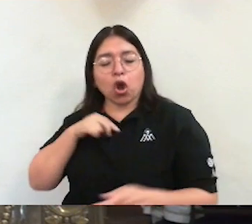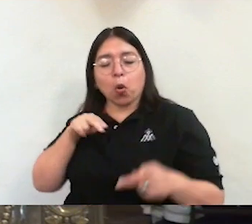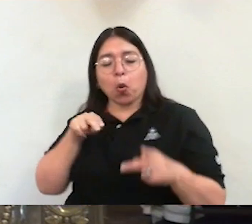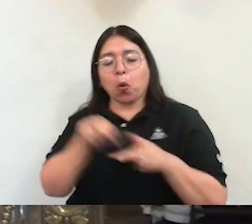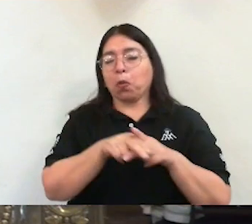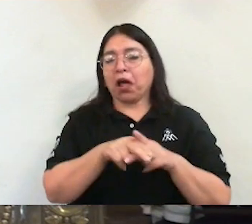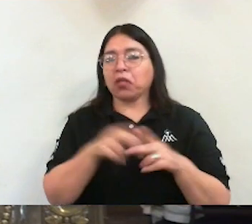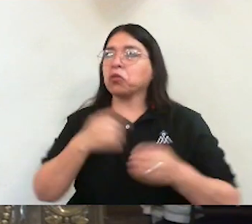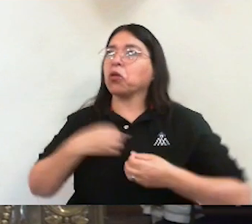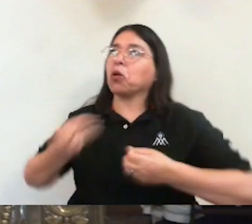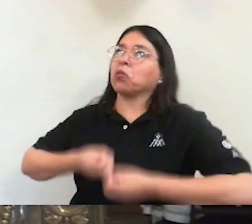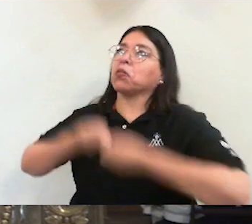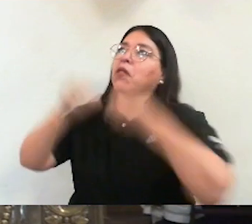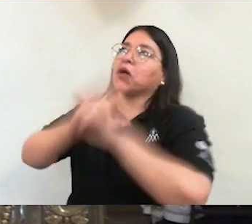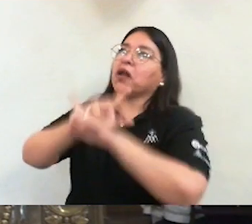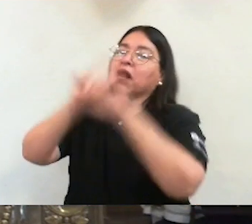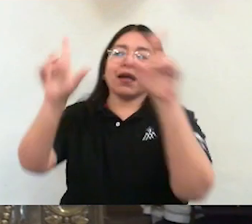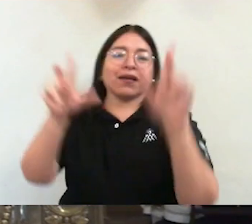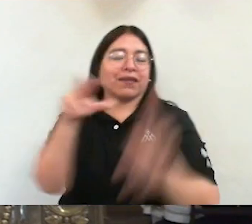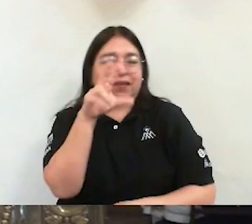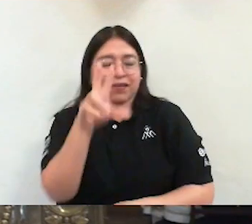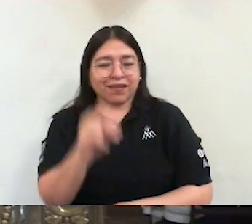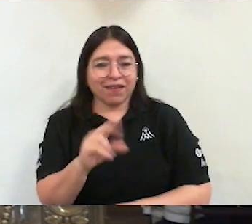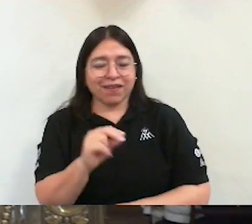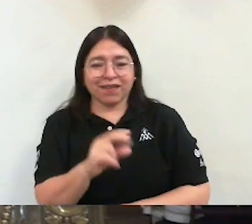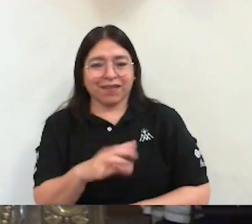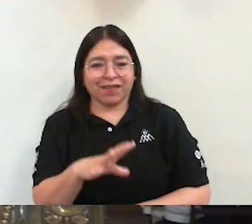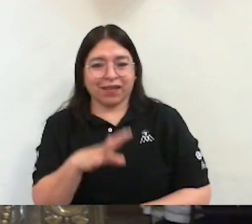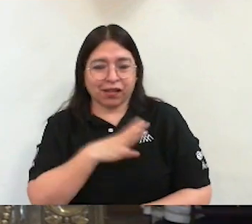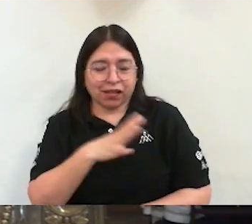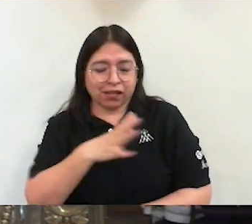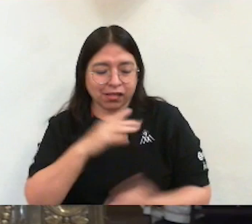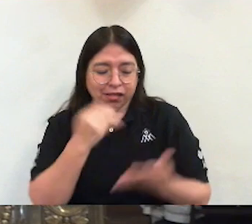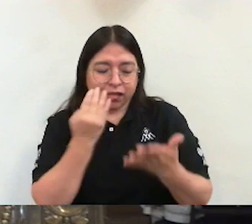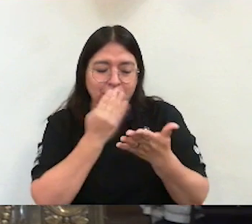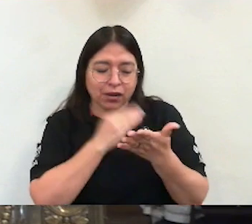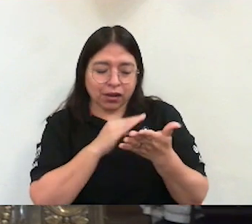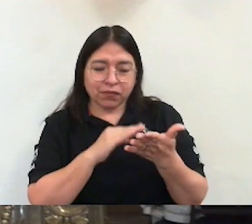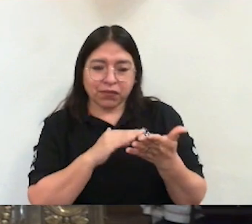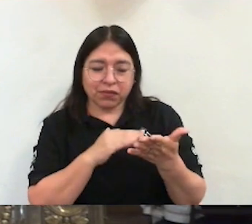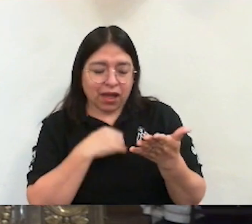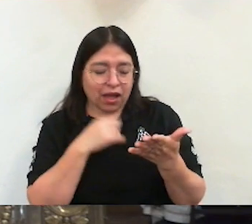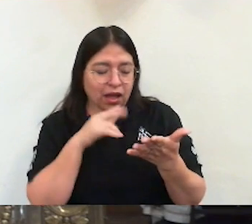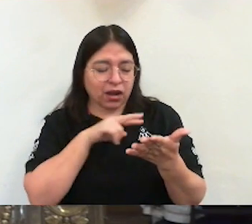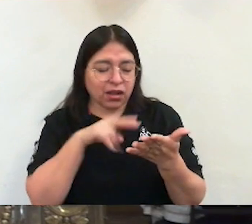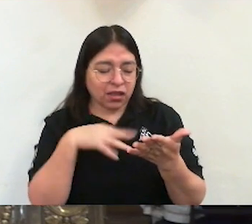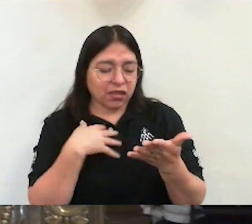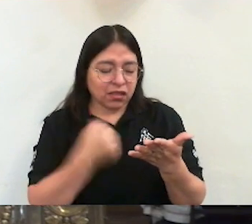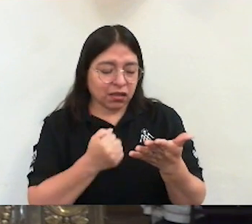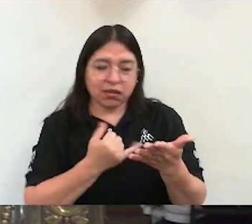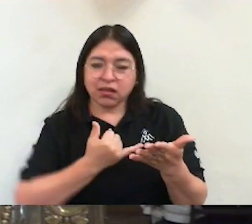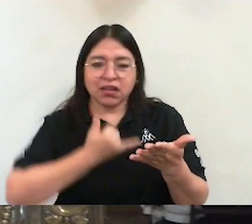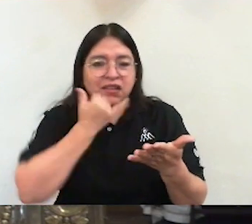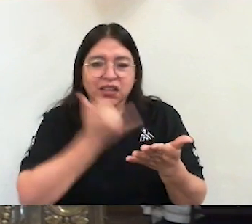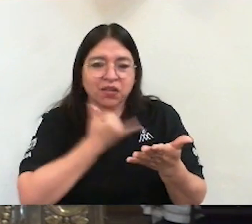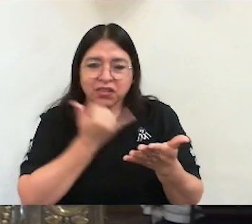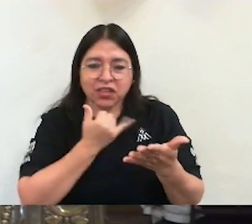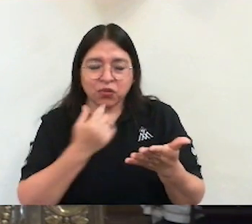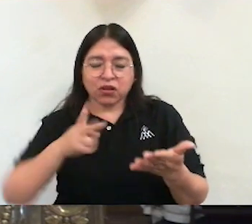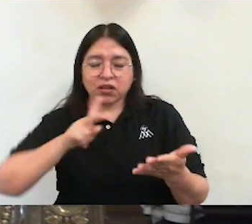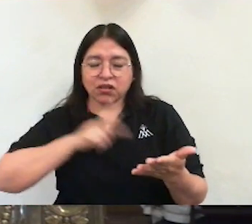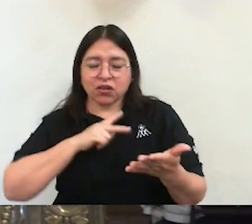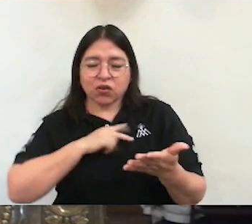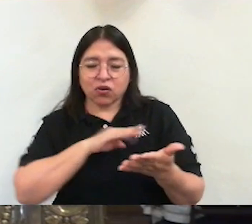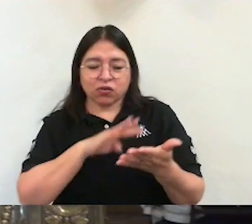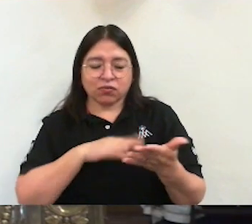Hay esa lectura equivocada de la fe, de la religión, de las sagradas